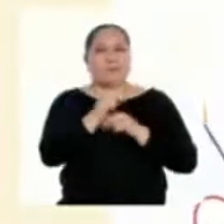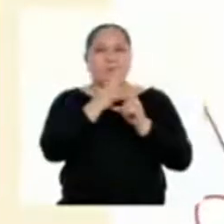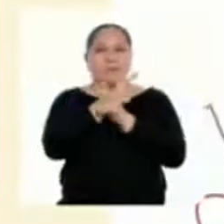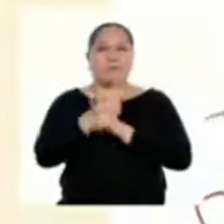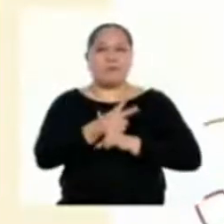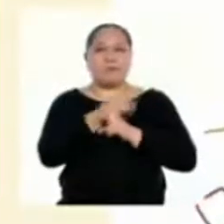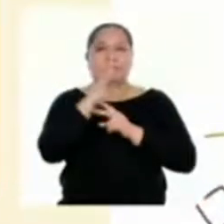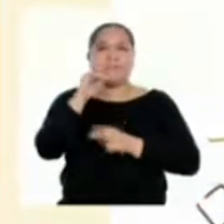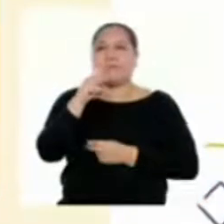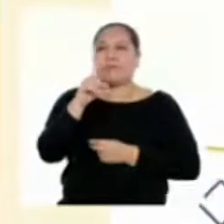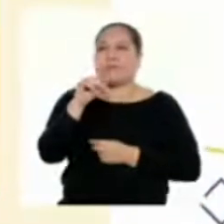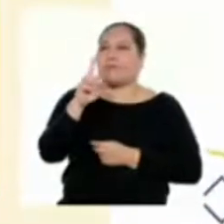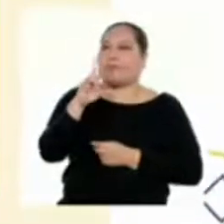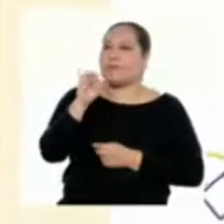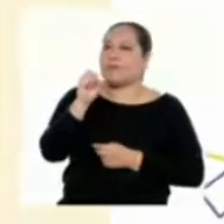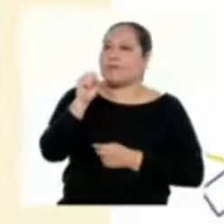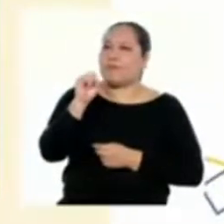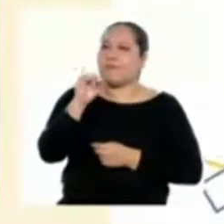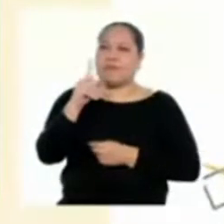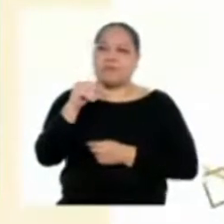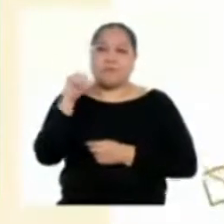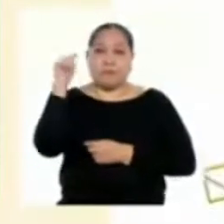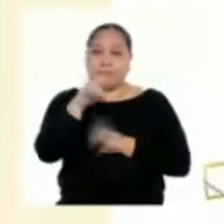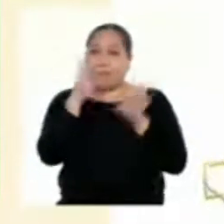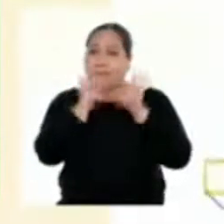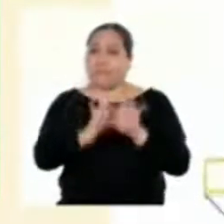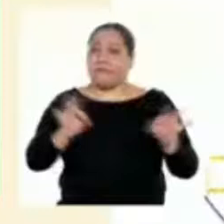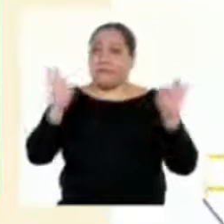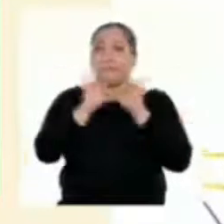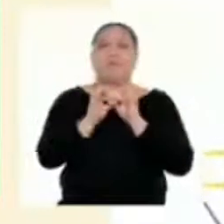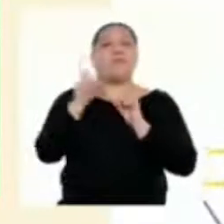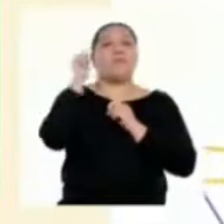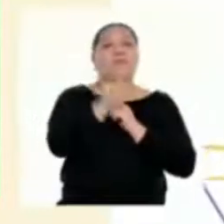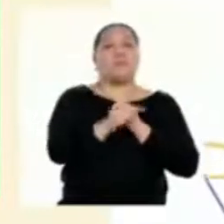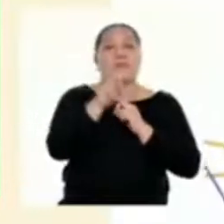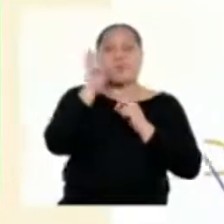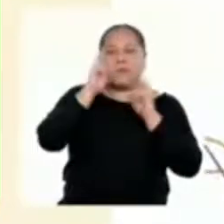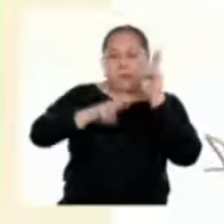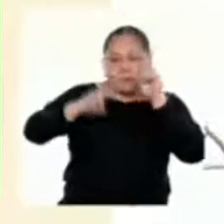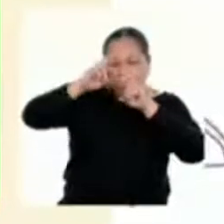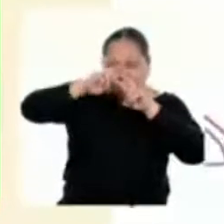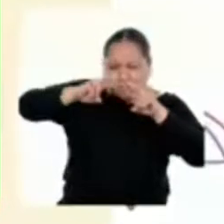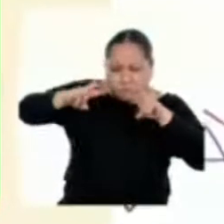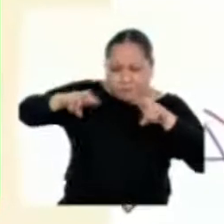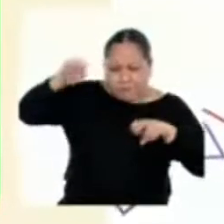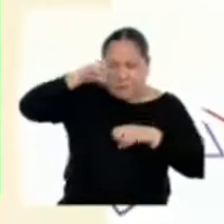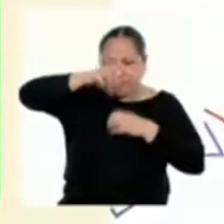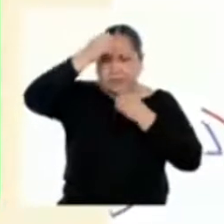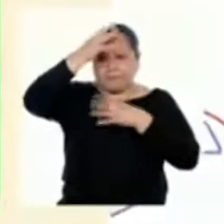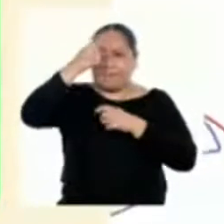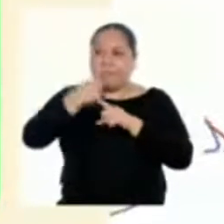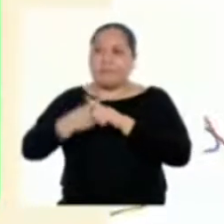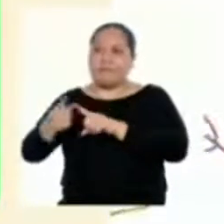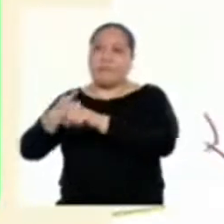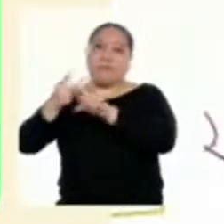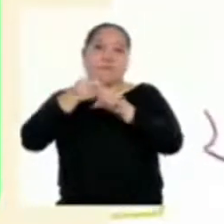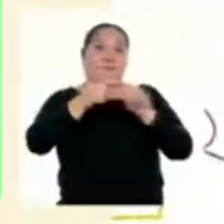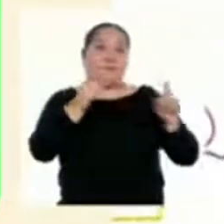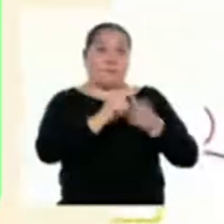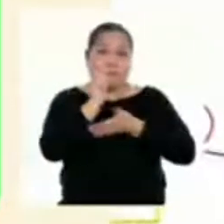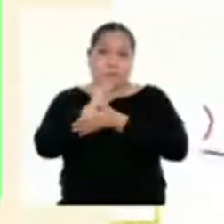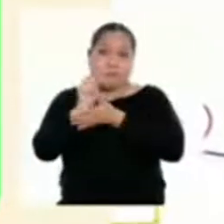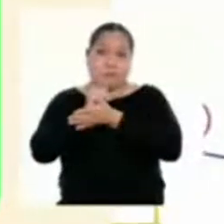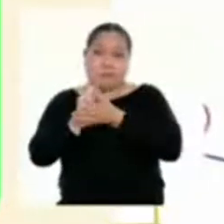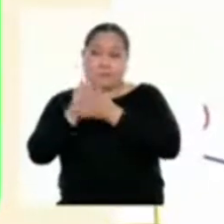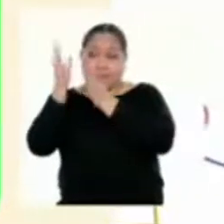biodiversidad. Es especialmente importante que revisemos la información de muchos autores para tener una opinión